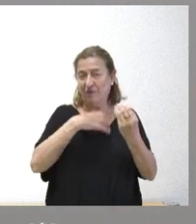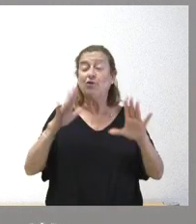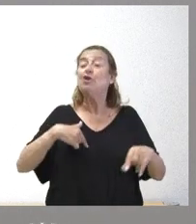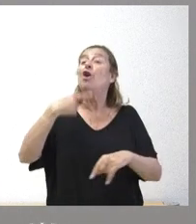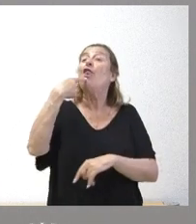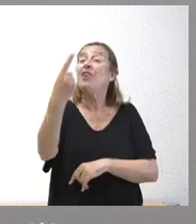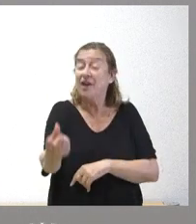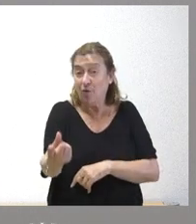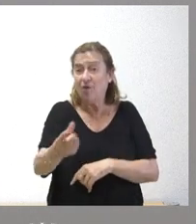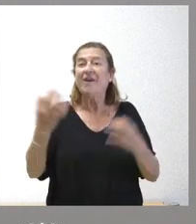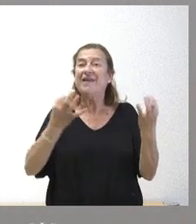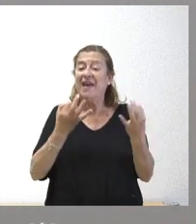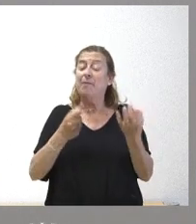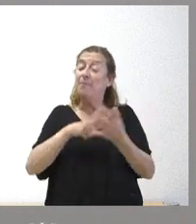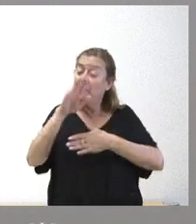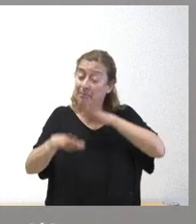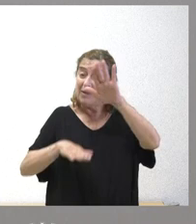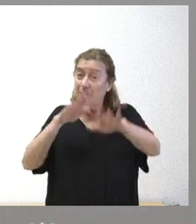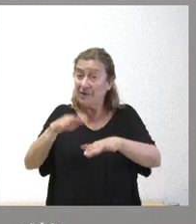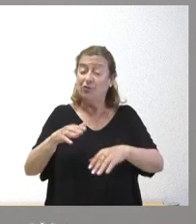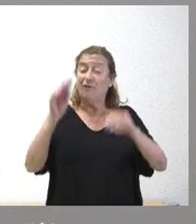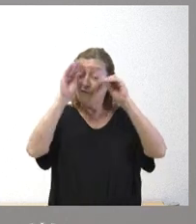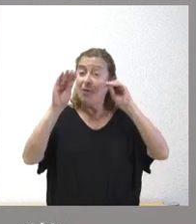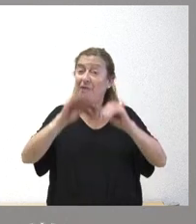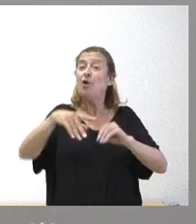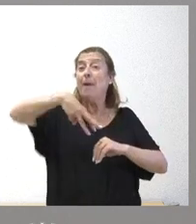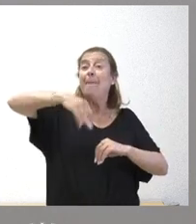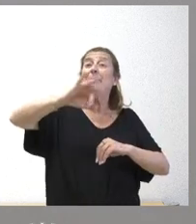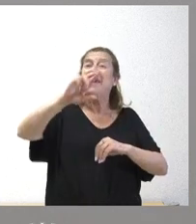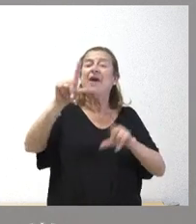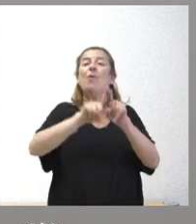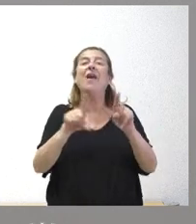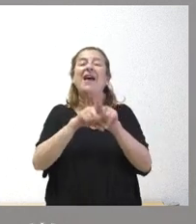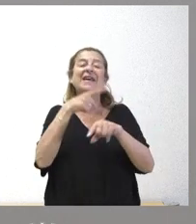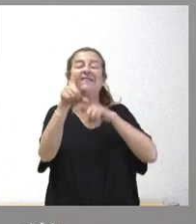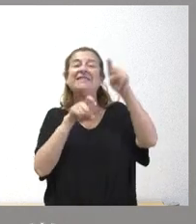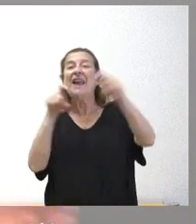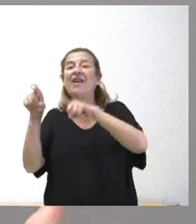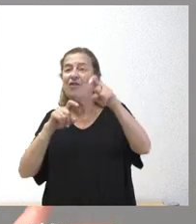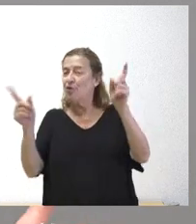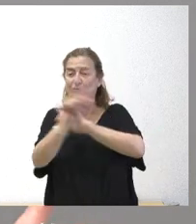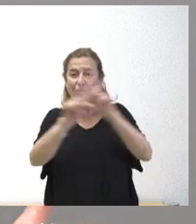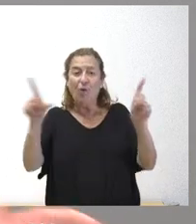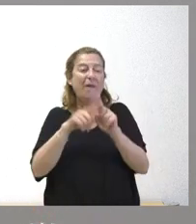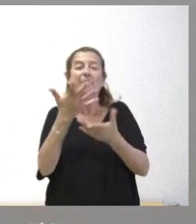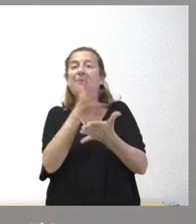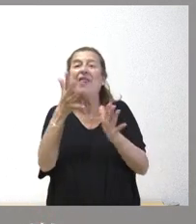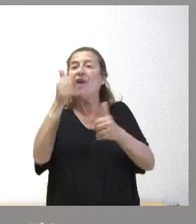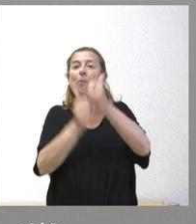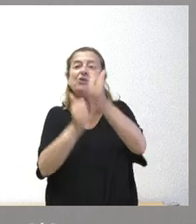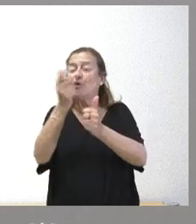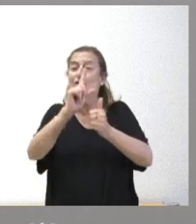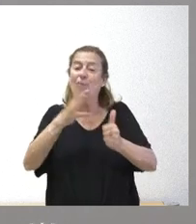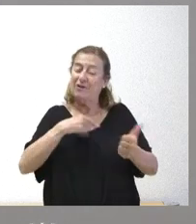que el proceso de formación MIR deje de ser un proceso de selección una modo de oposición para